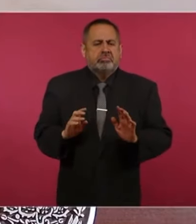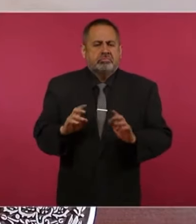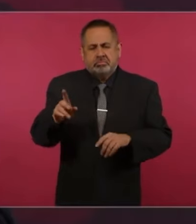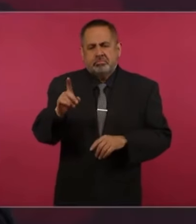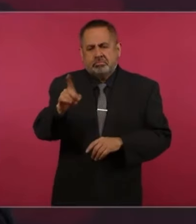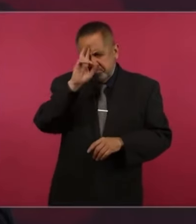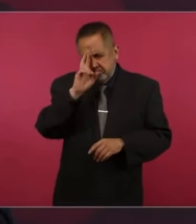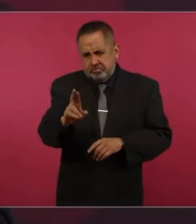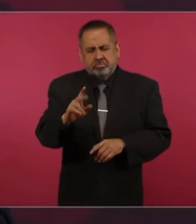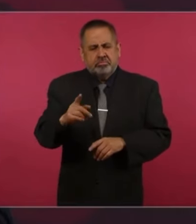respetuoso, institucional.